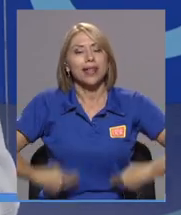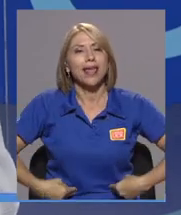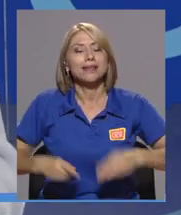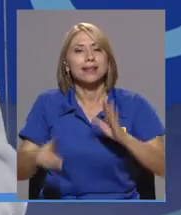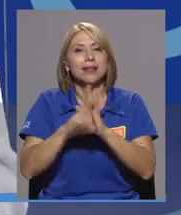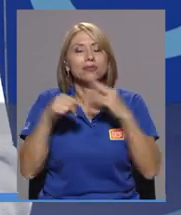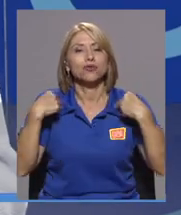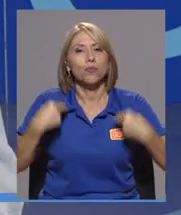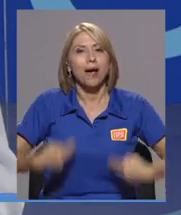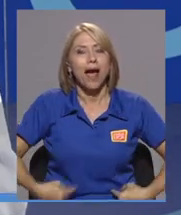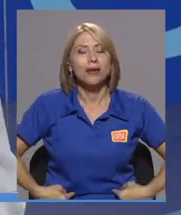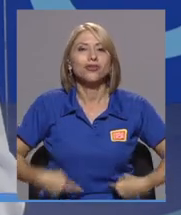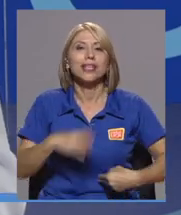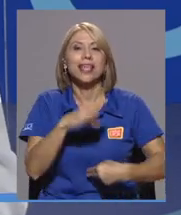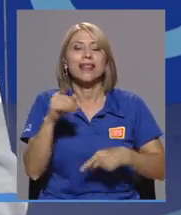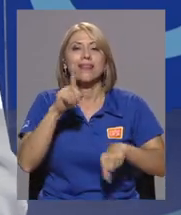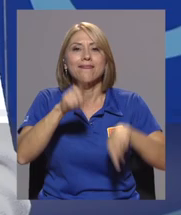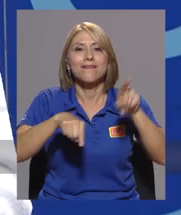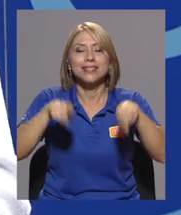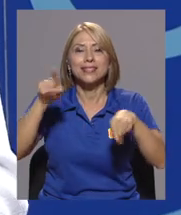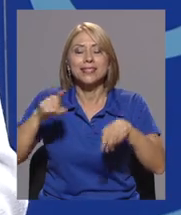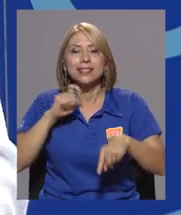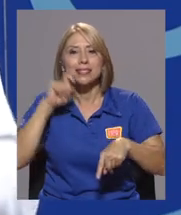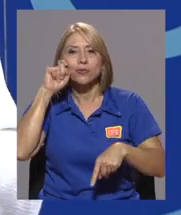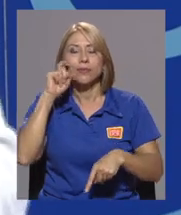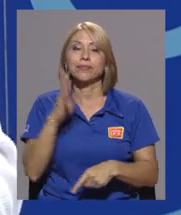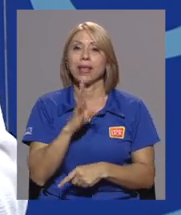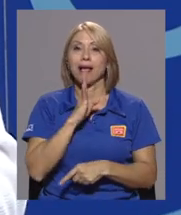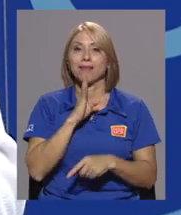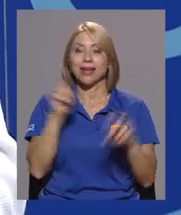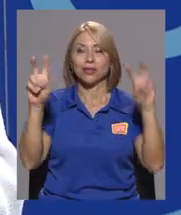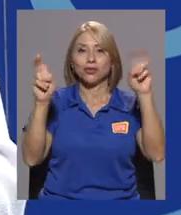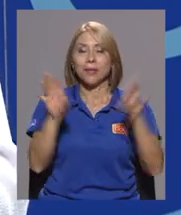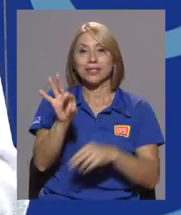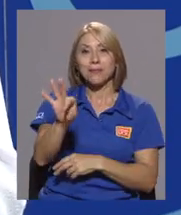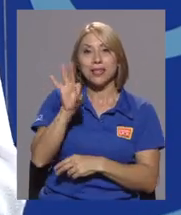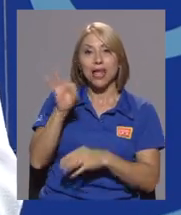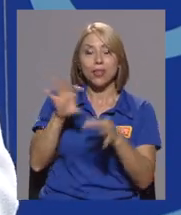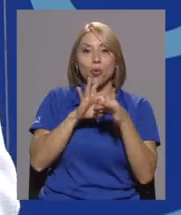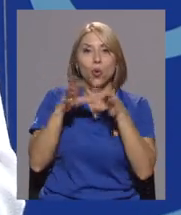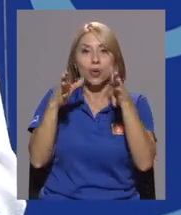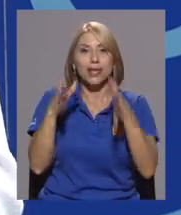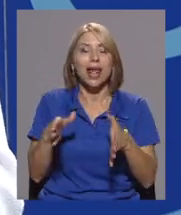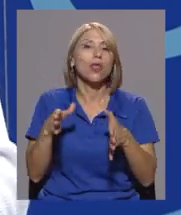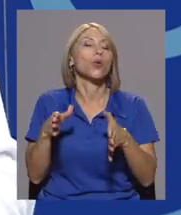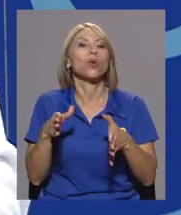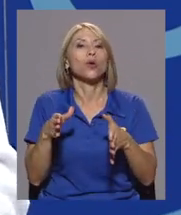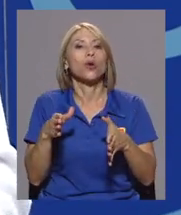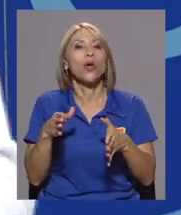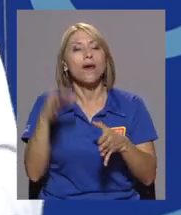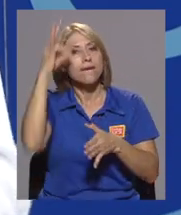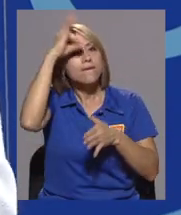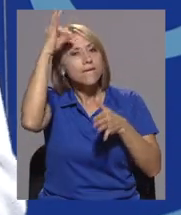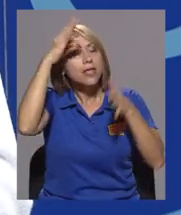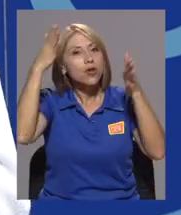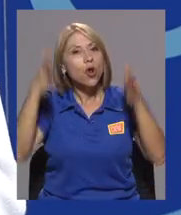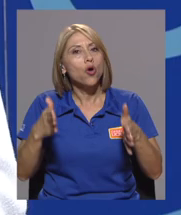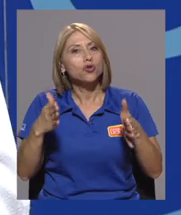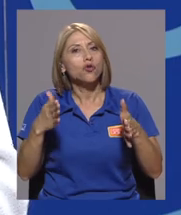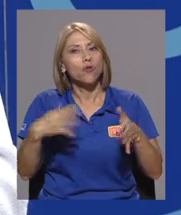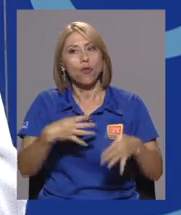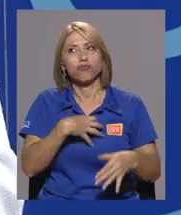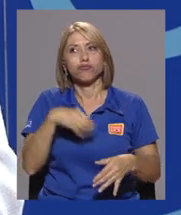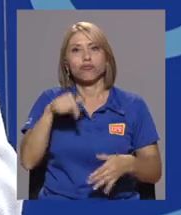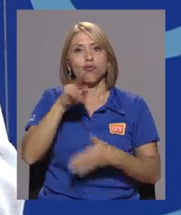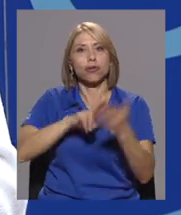la realización del Coloquio Internacional sobre Humanidades, Derechos Humanos y Diversidad Sexual. Y para hablar sobre estos temas he